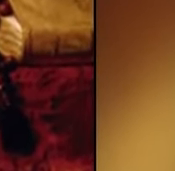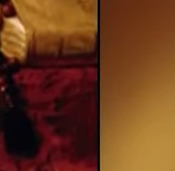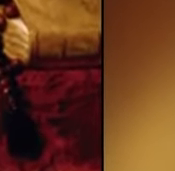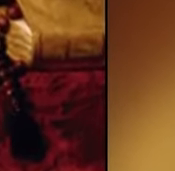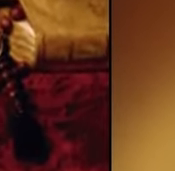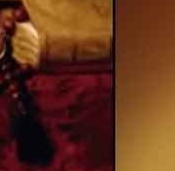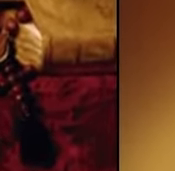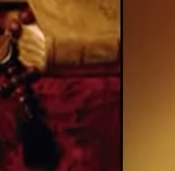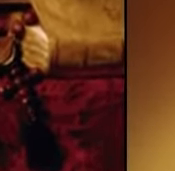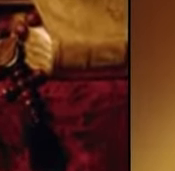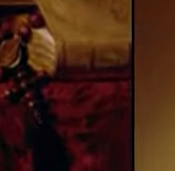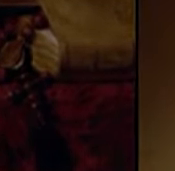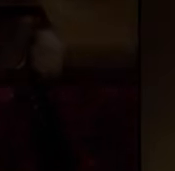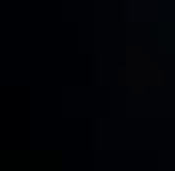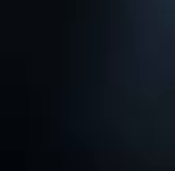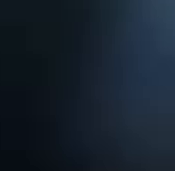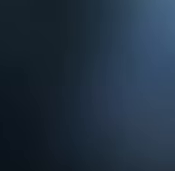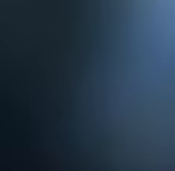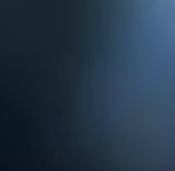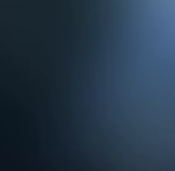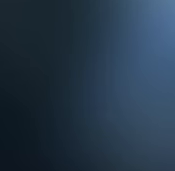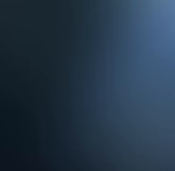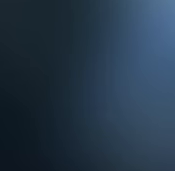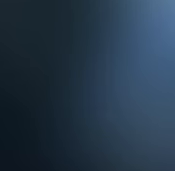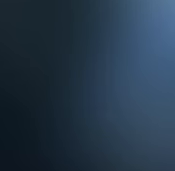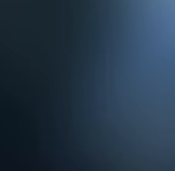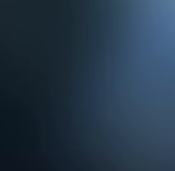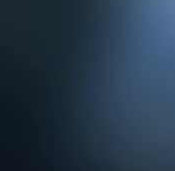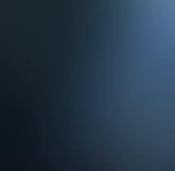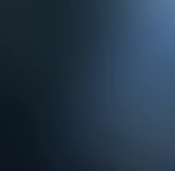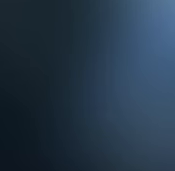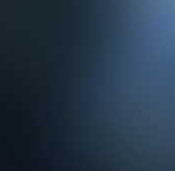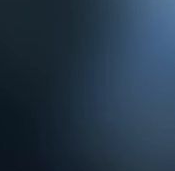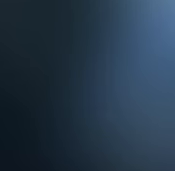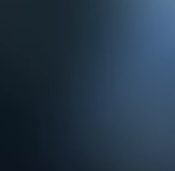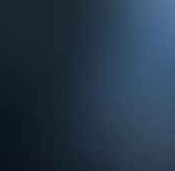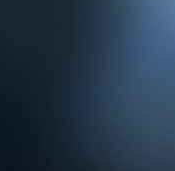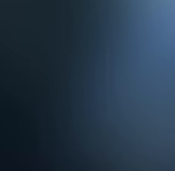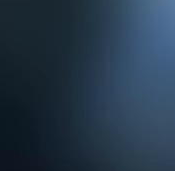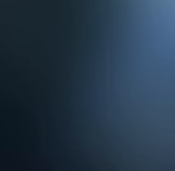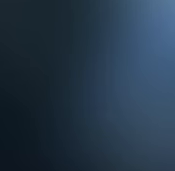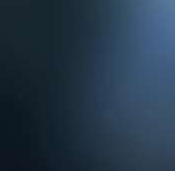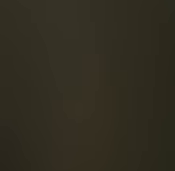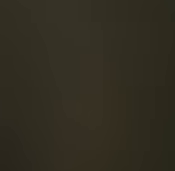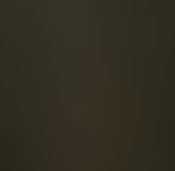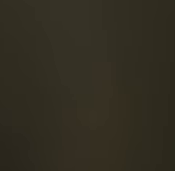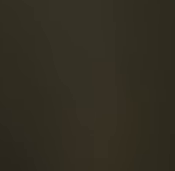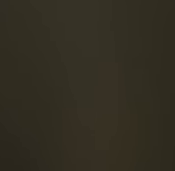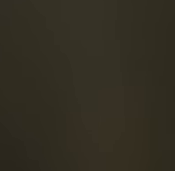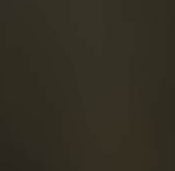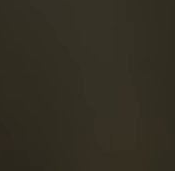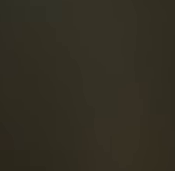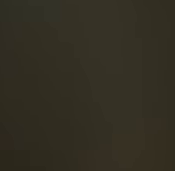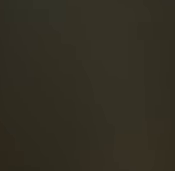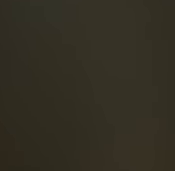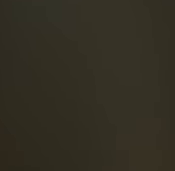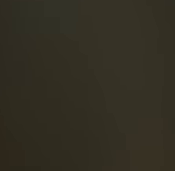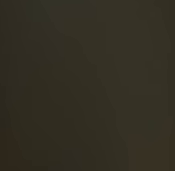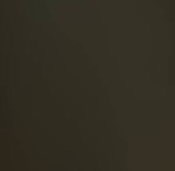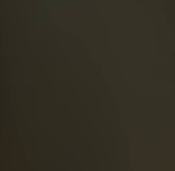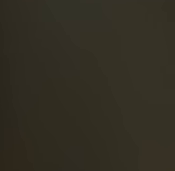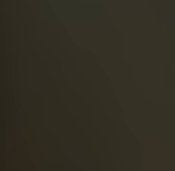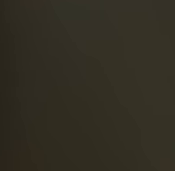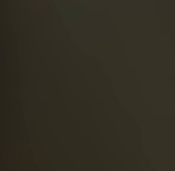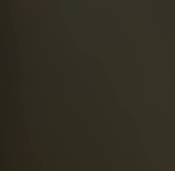situación precaria, hasta que murió en Valladolid el 20 de mayo de 1506. Fue un hombre polémico y